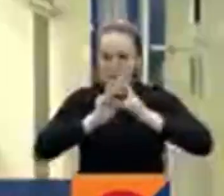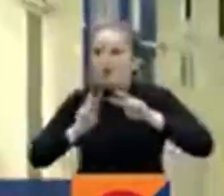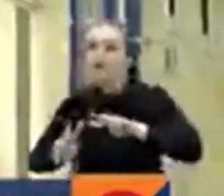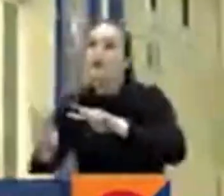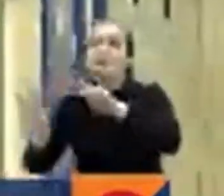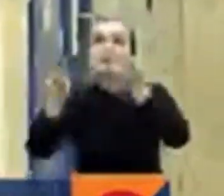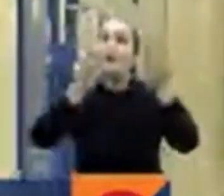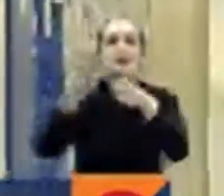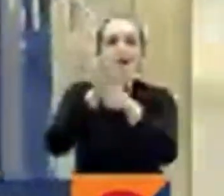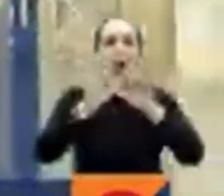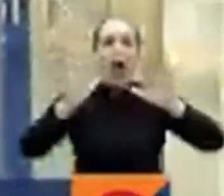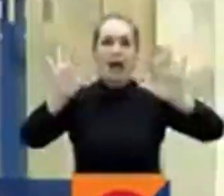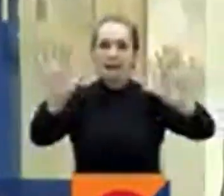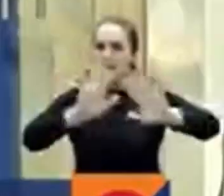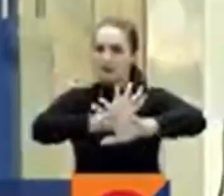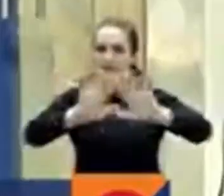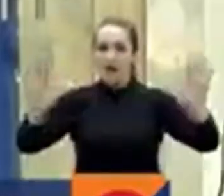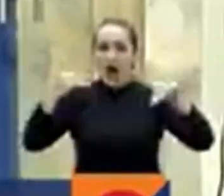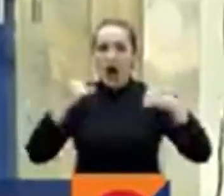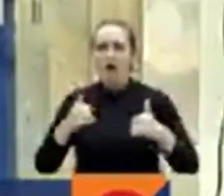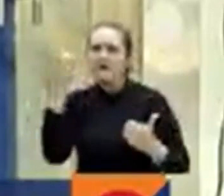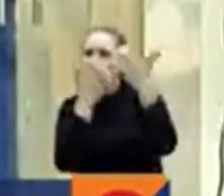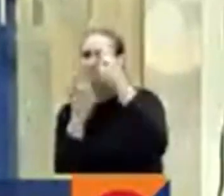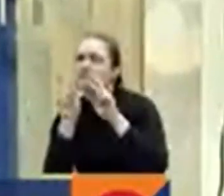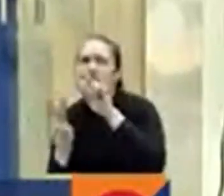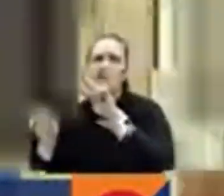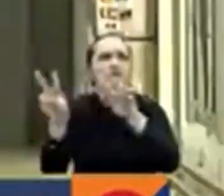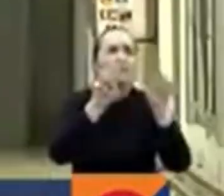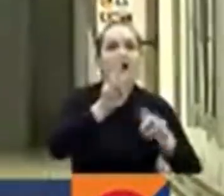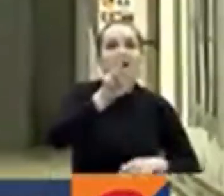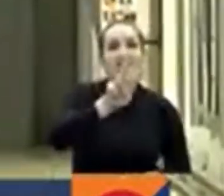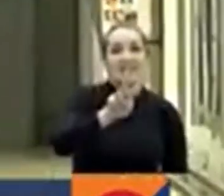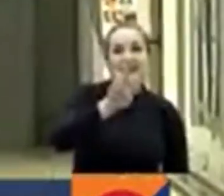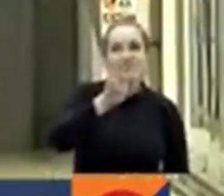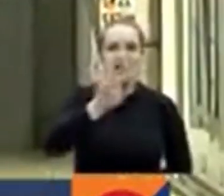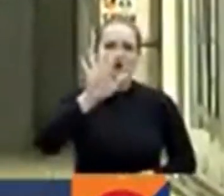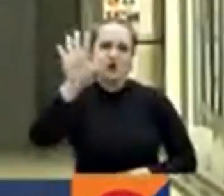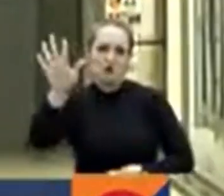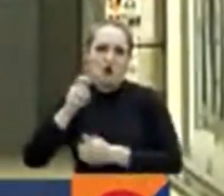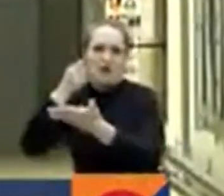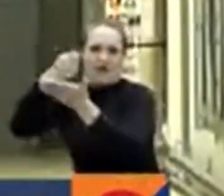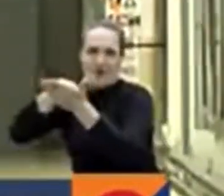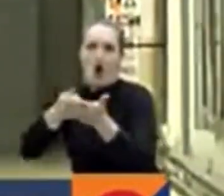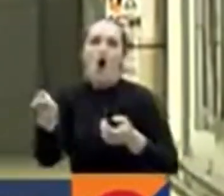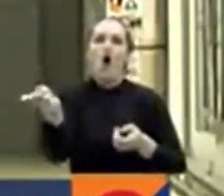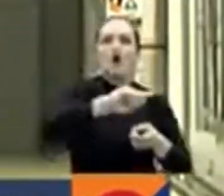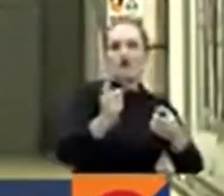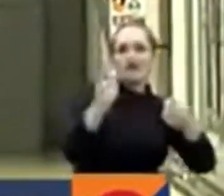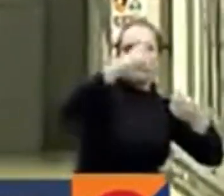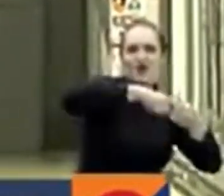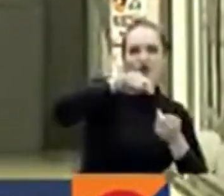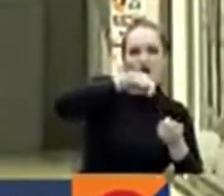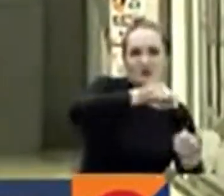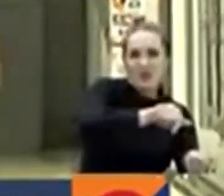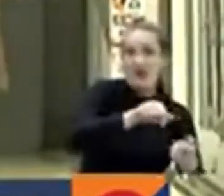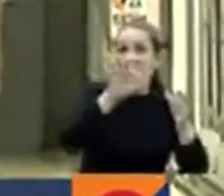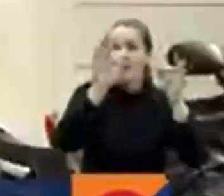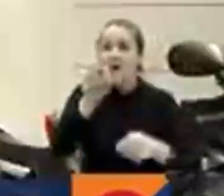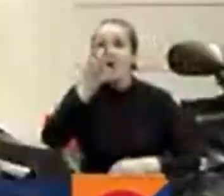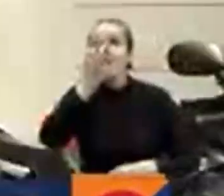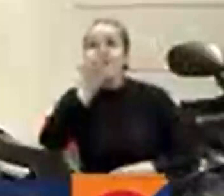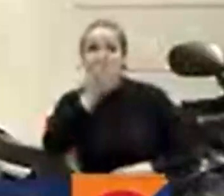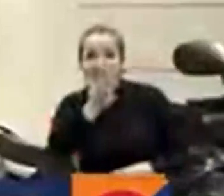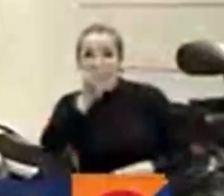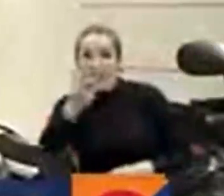en esta condición. De 23 evaluadas entre el régimen contributivo y subsidiados, solamente cuatro cumplen. La lupa no